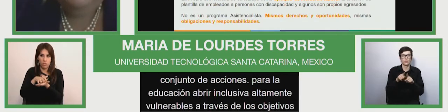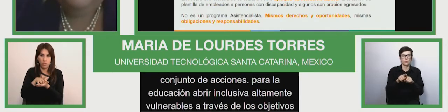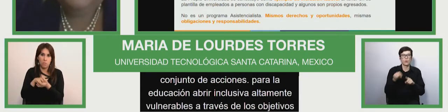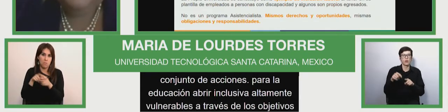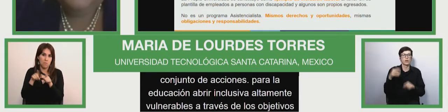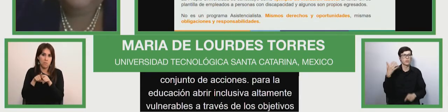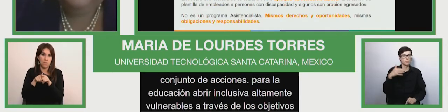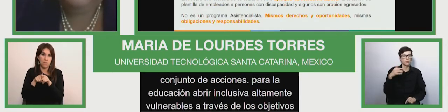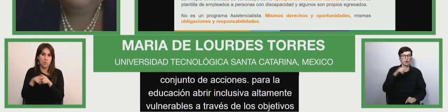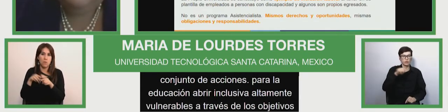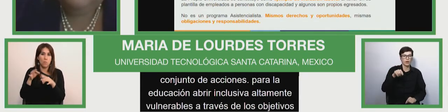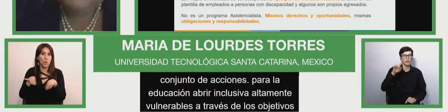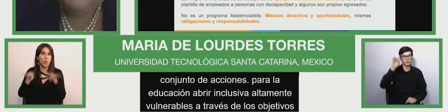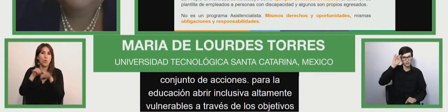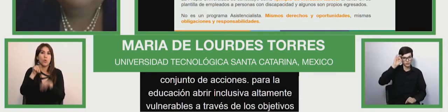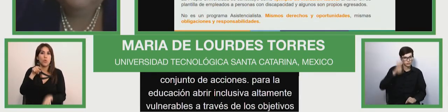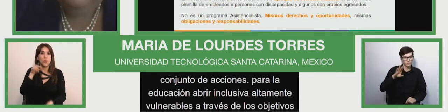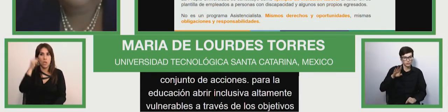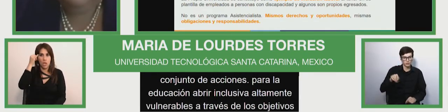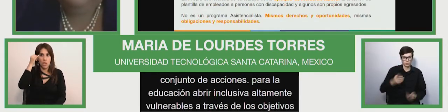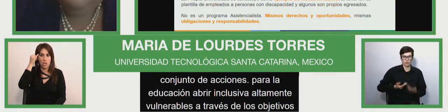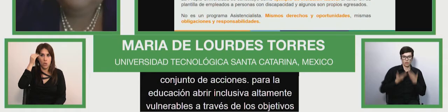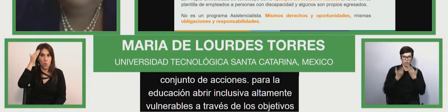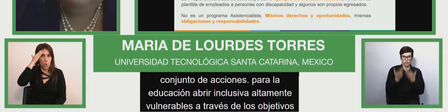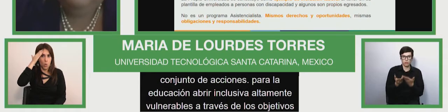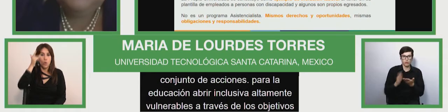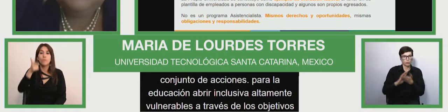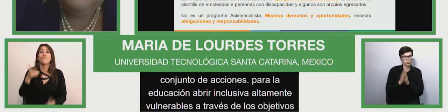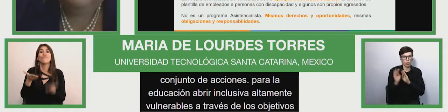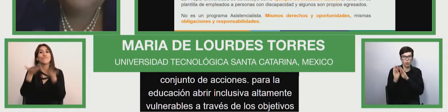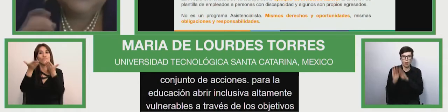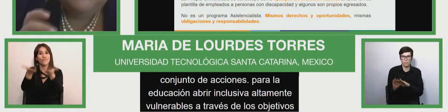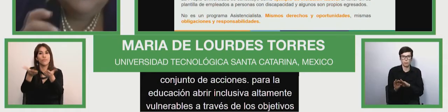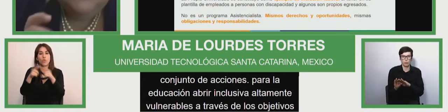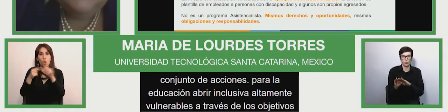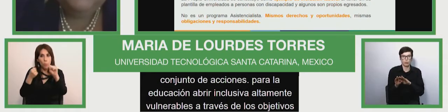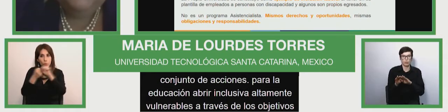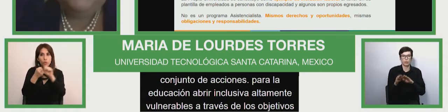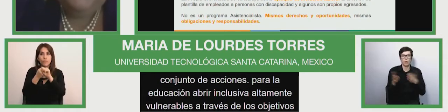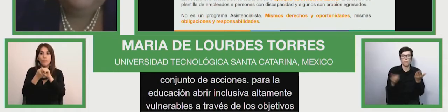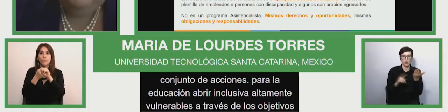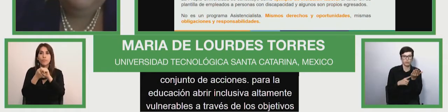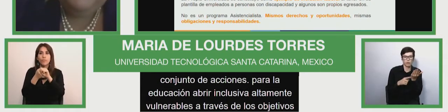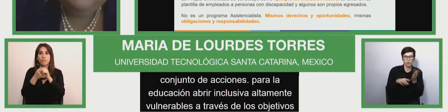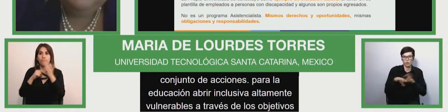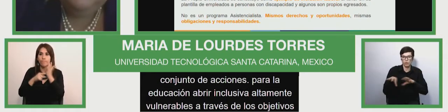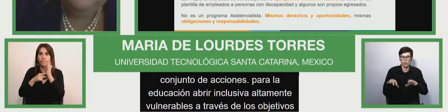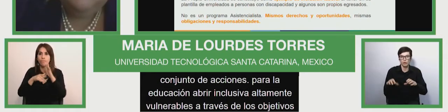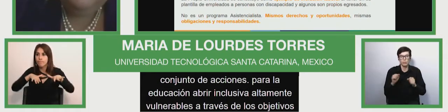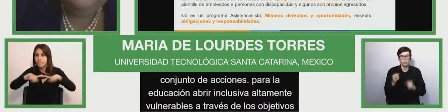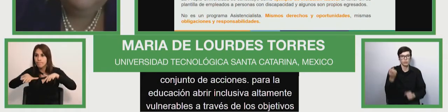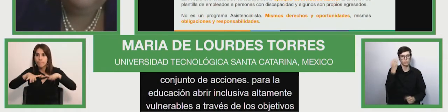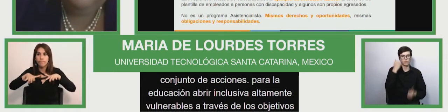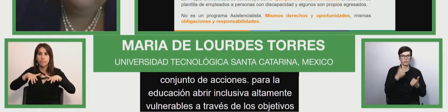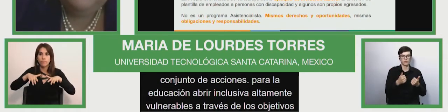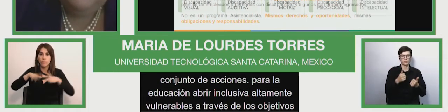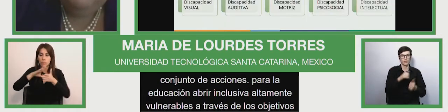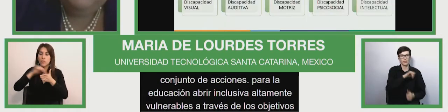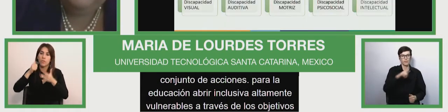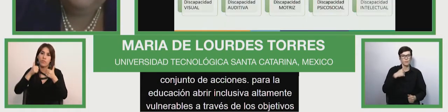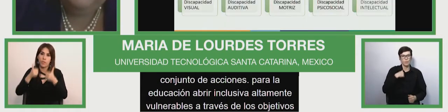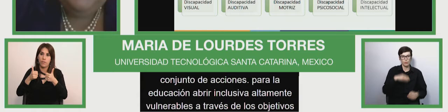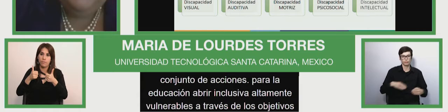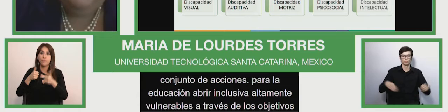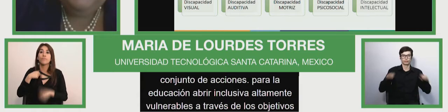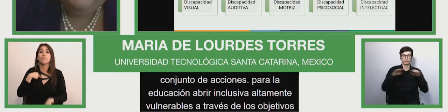proporcionar todos los apoyos académicos tecnológicos logísticos y en esto entra muy bien la sinergia que tenemos con el